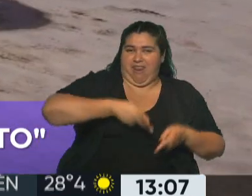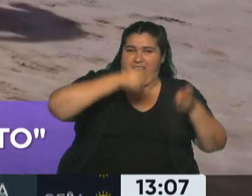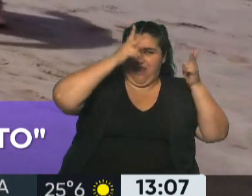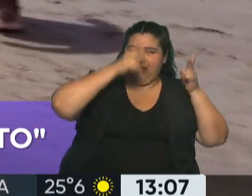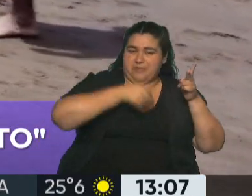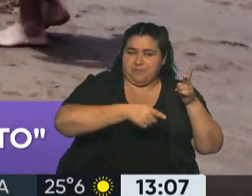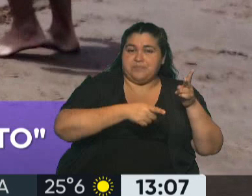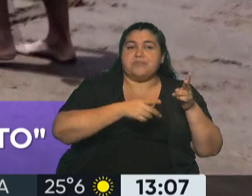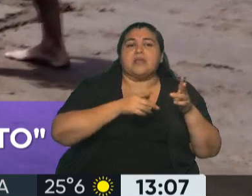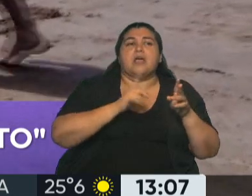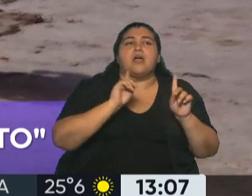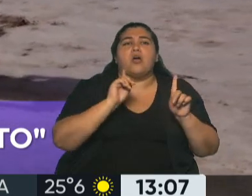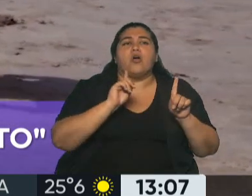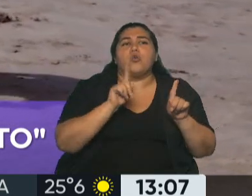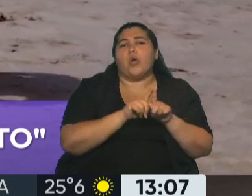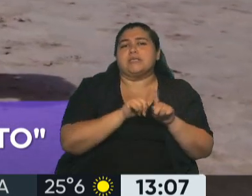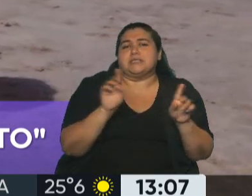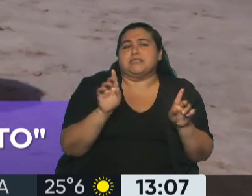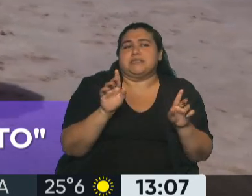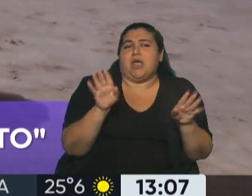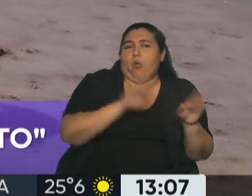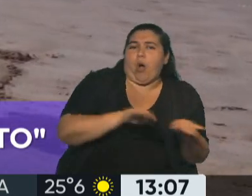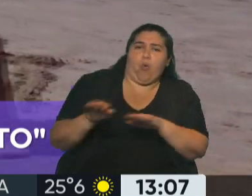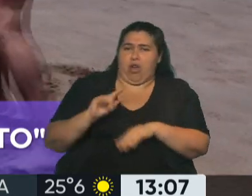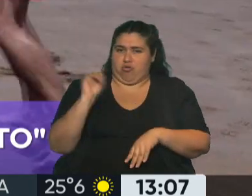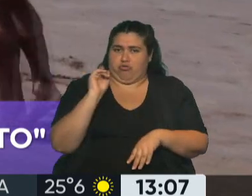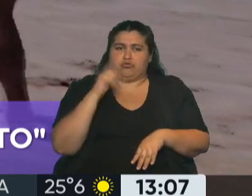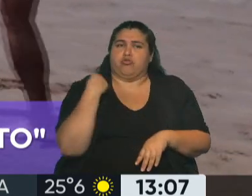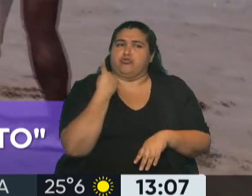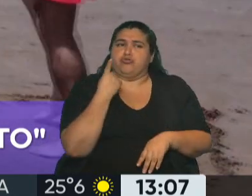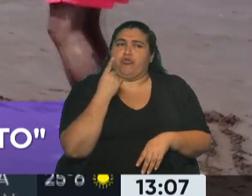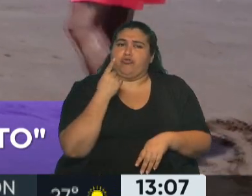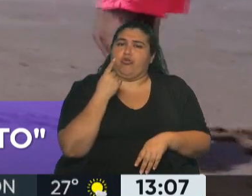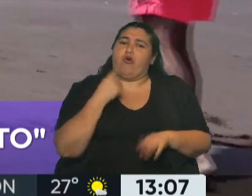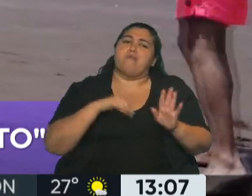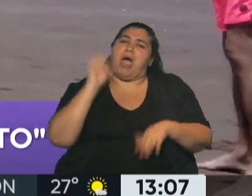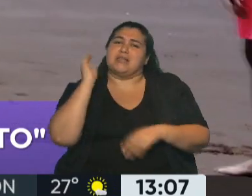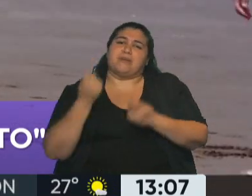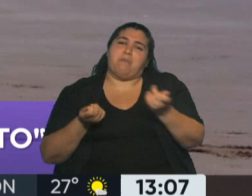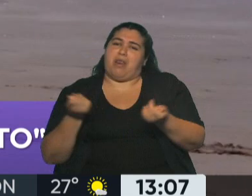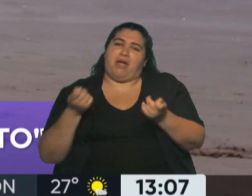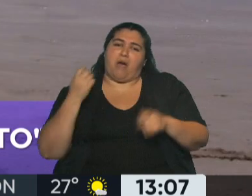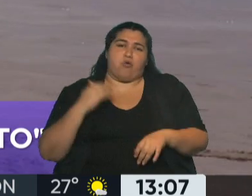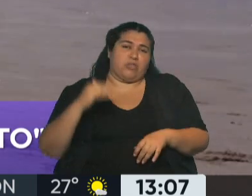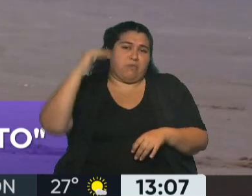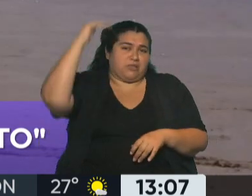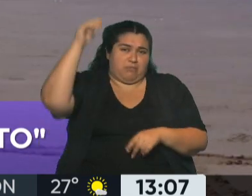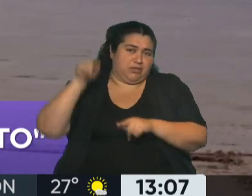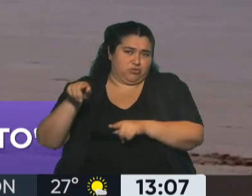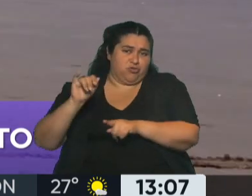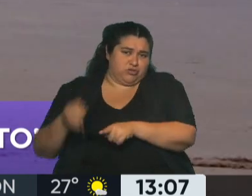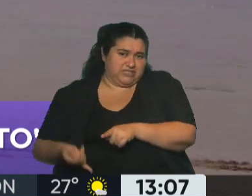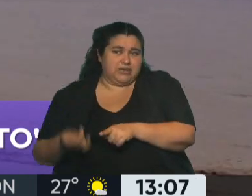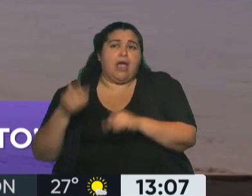Así que no es un segmento que normalmente manejemos nosotros, sino nosotros más bien manejamos lo que tenga que ver con departamentos y